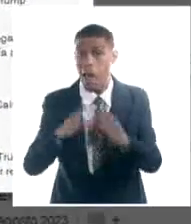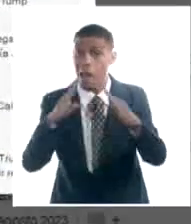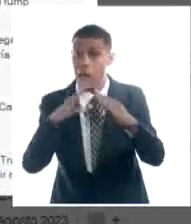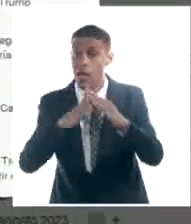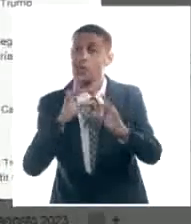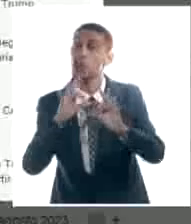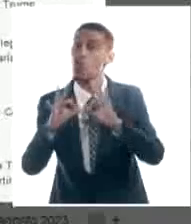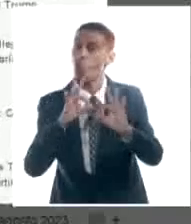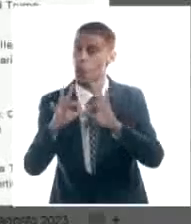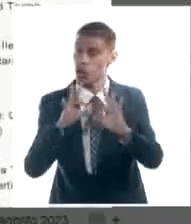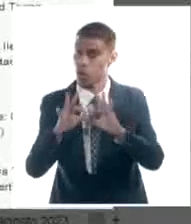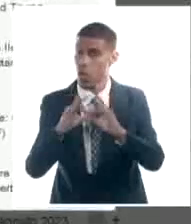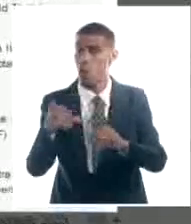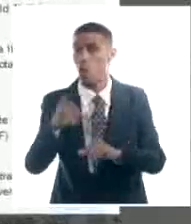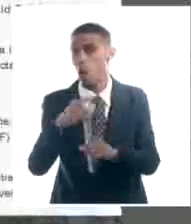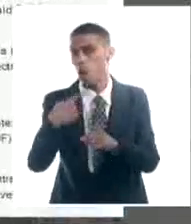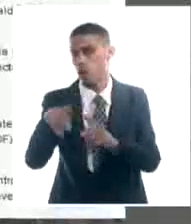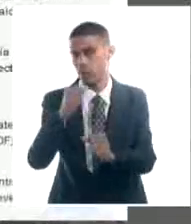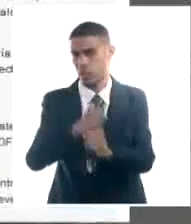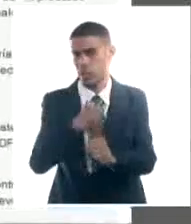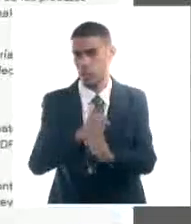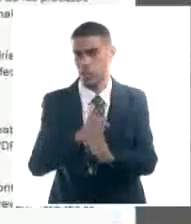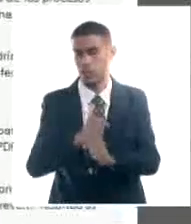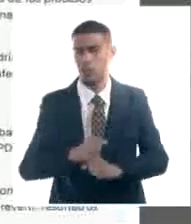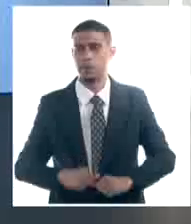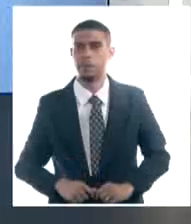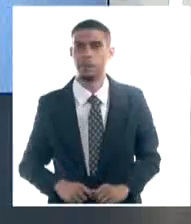donde realizan sus actividades los pequeños.